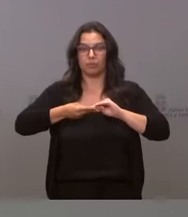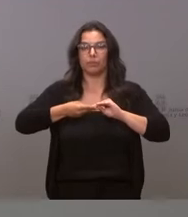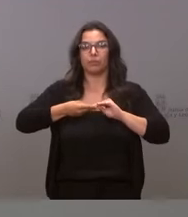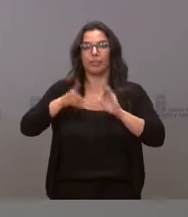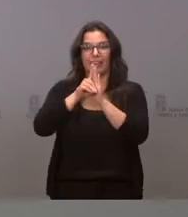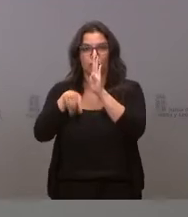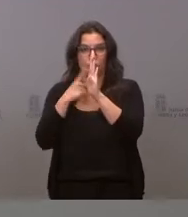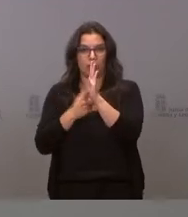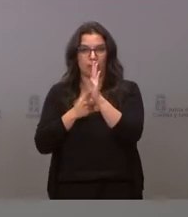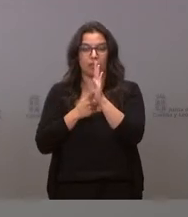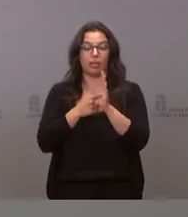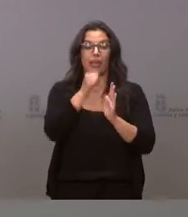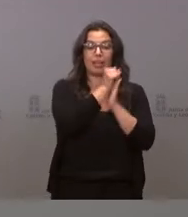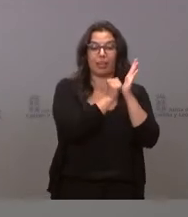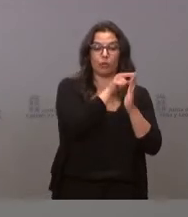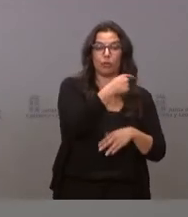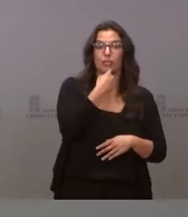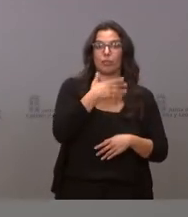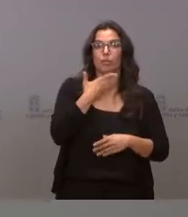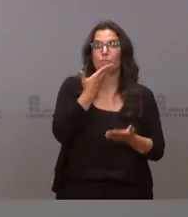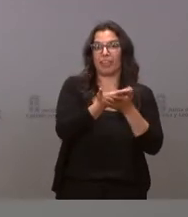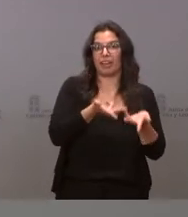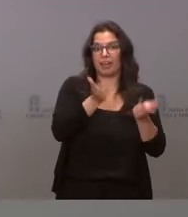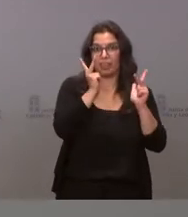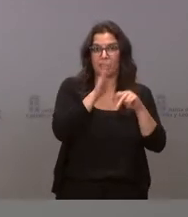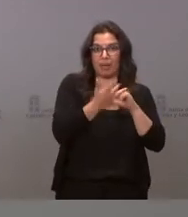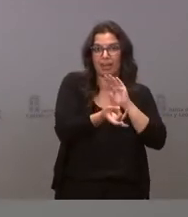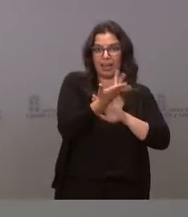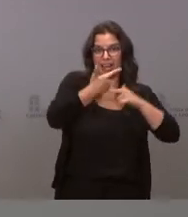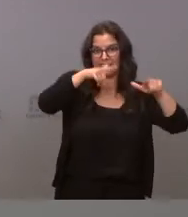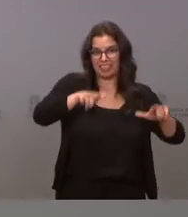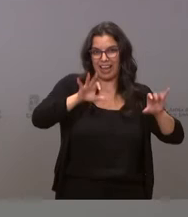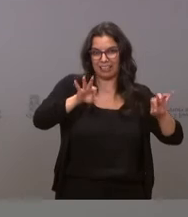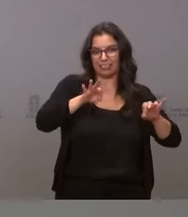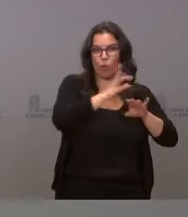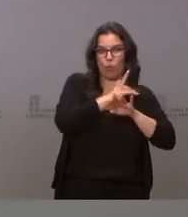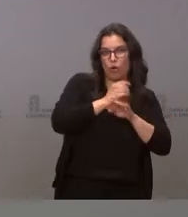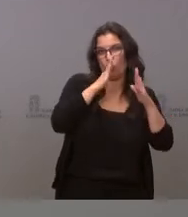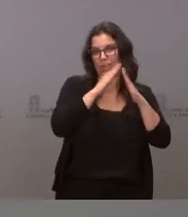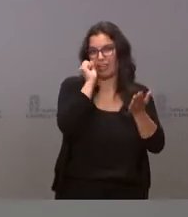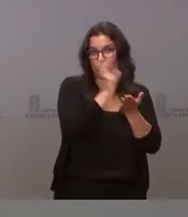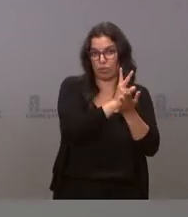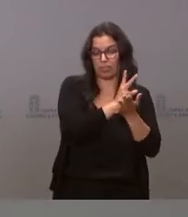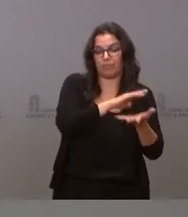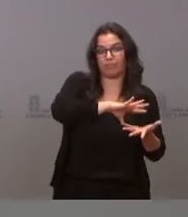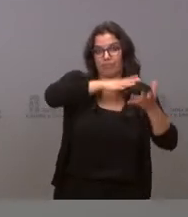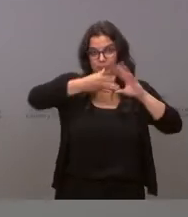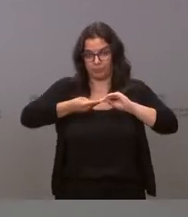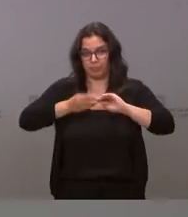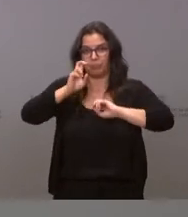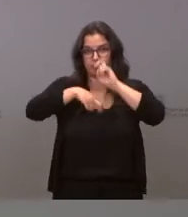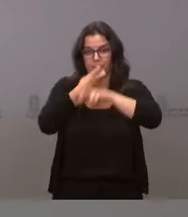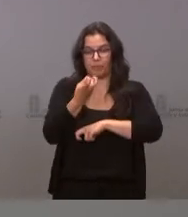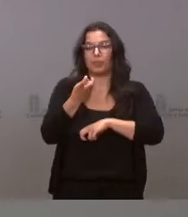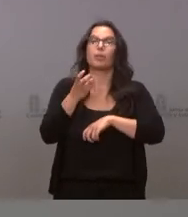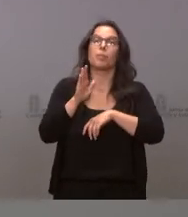posibilidad de solicitar licencia para el establecimiento de salones de juego y casas de apuesta. Para que se pueda entender